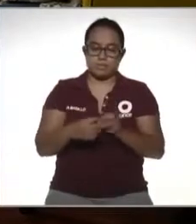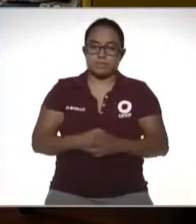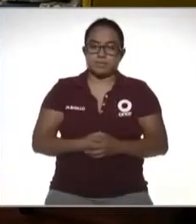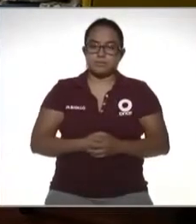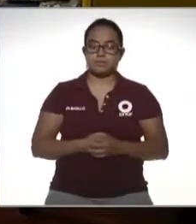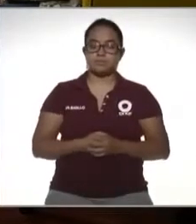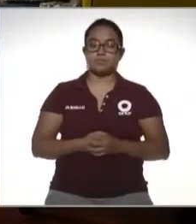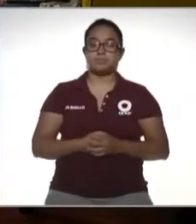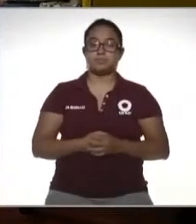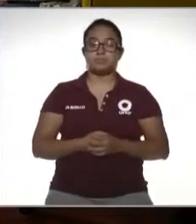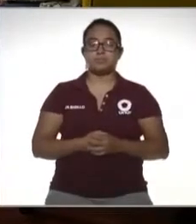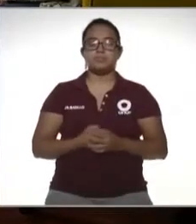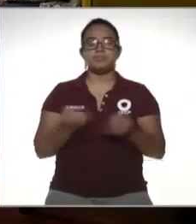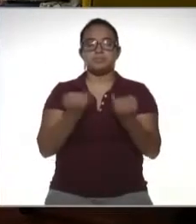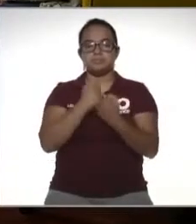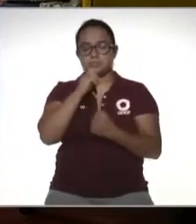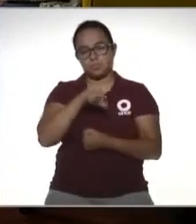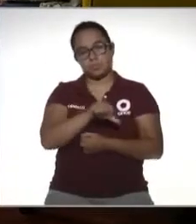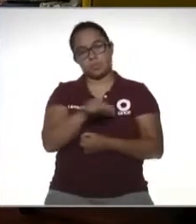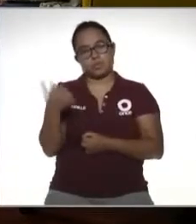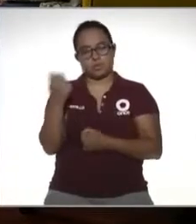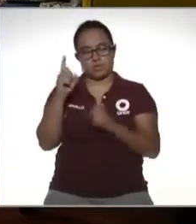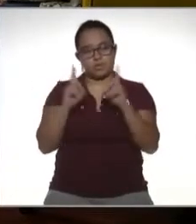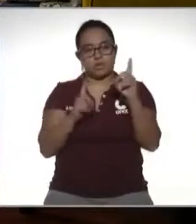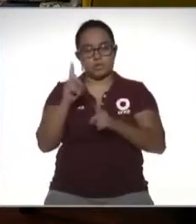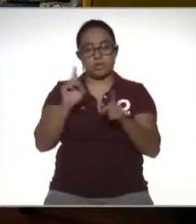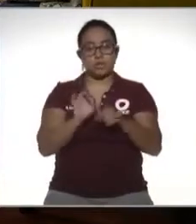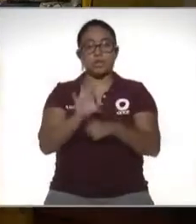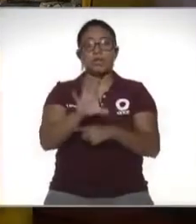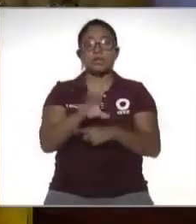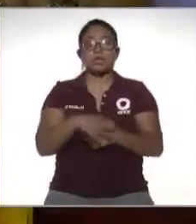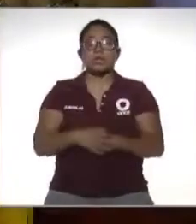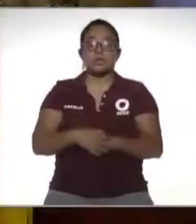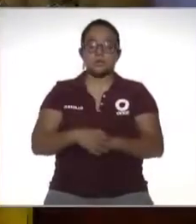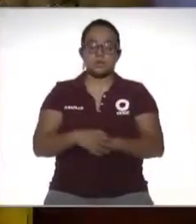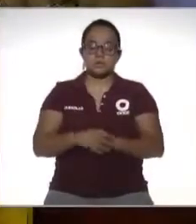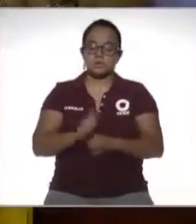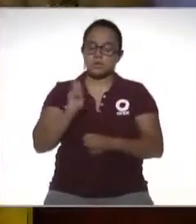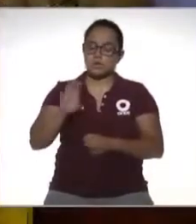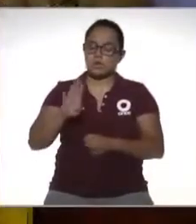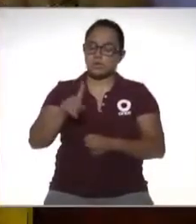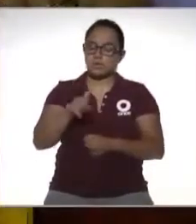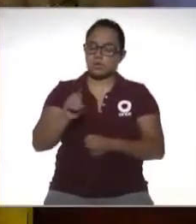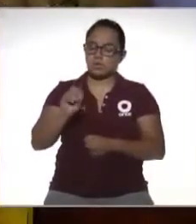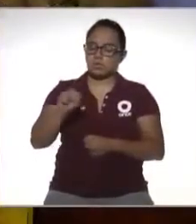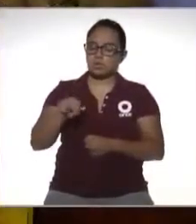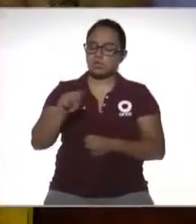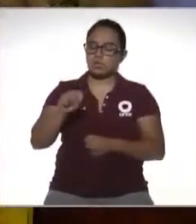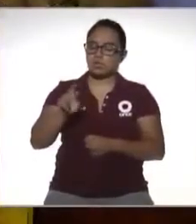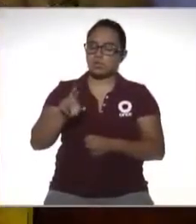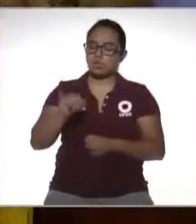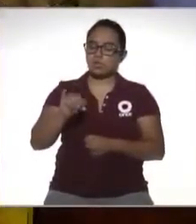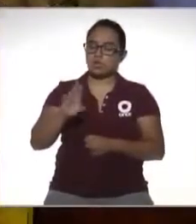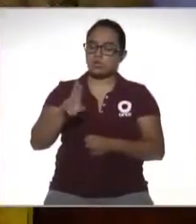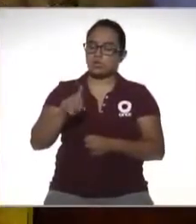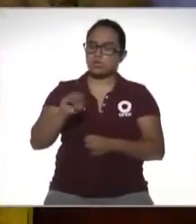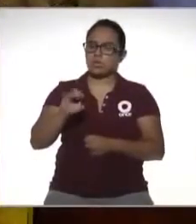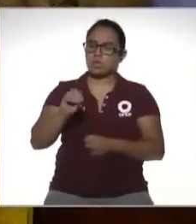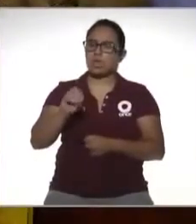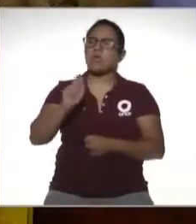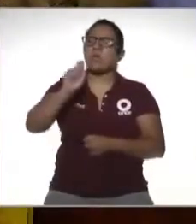sabe también también otra duda de Manuel Hernández que nos dice ¿qué es el buzón tributario y quiénes lo tienen que activar?